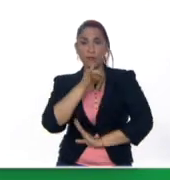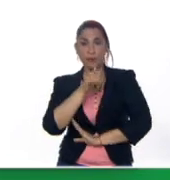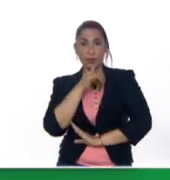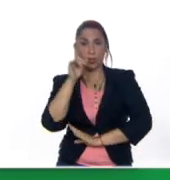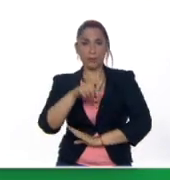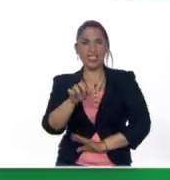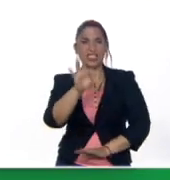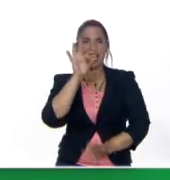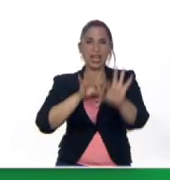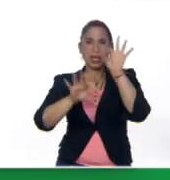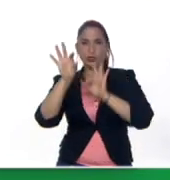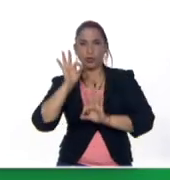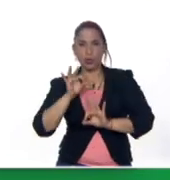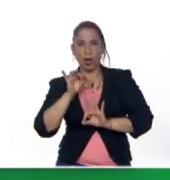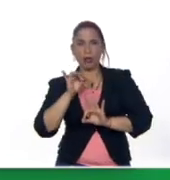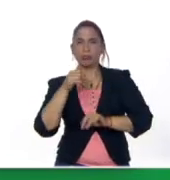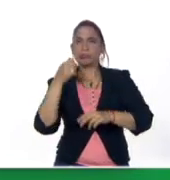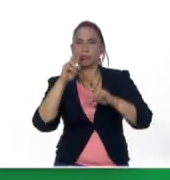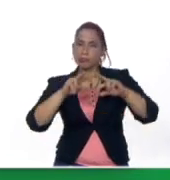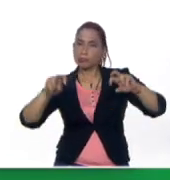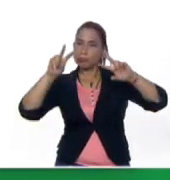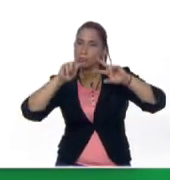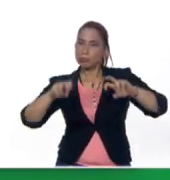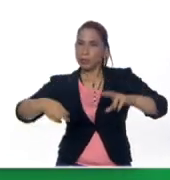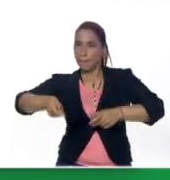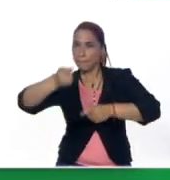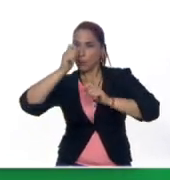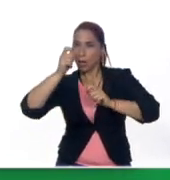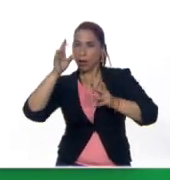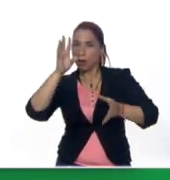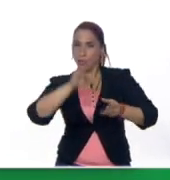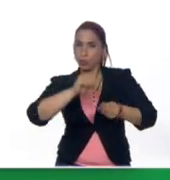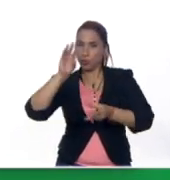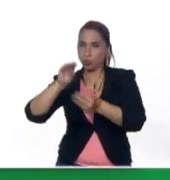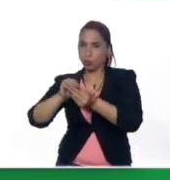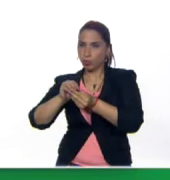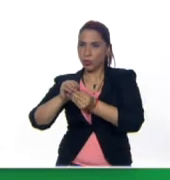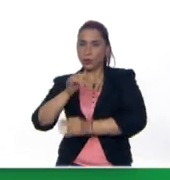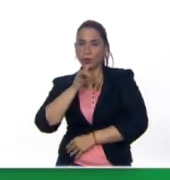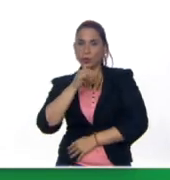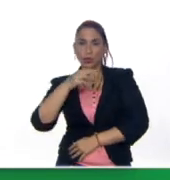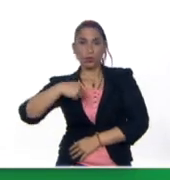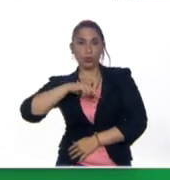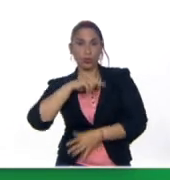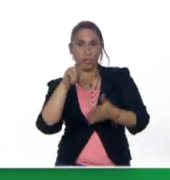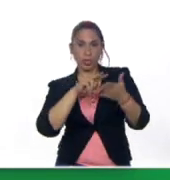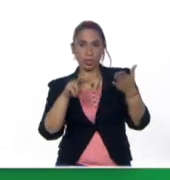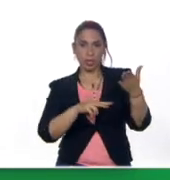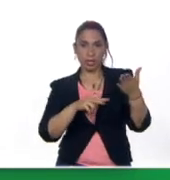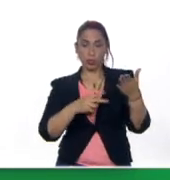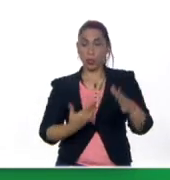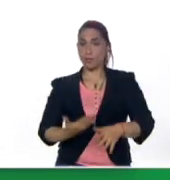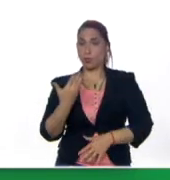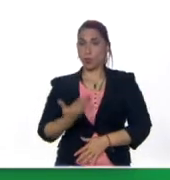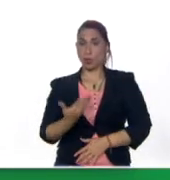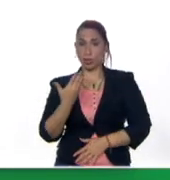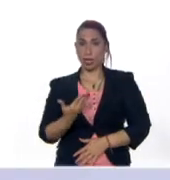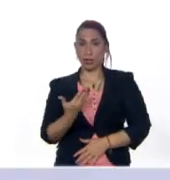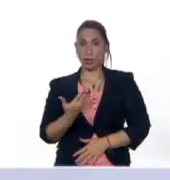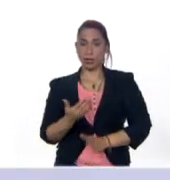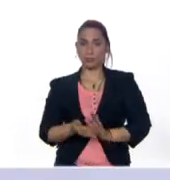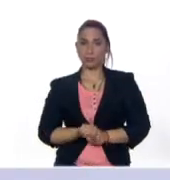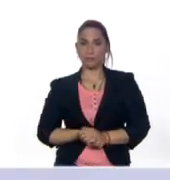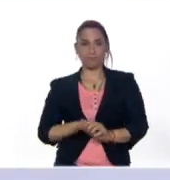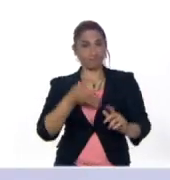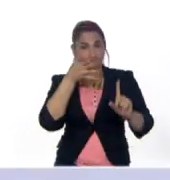seleccionar destacar analizar comprender y resumir eso que nosotros estamos leyendo. Es bien importante que como